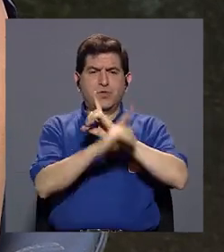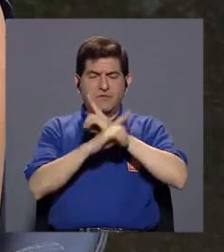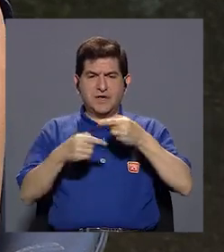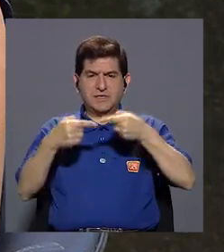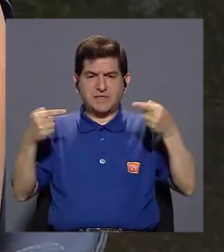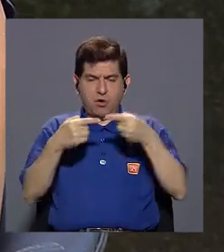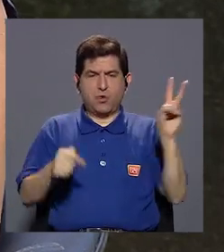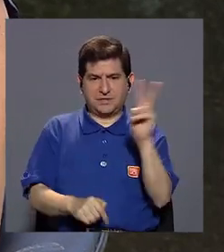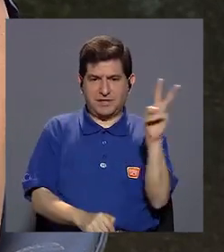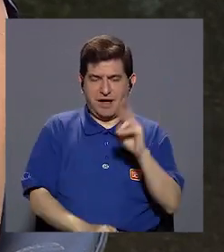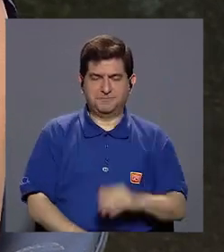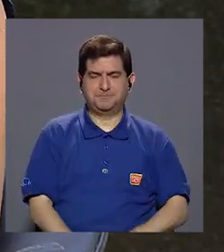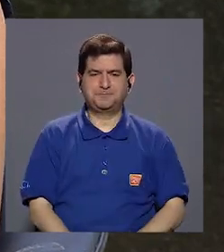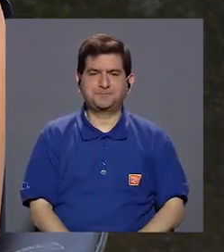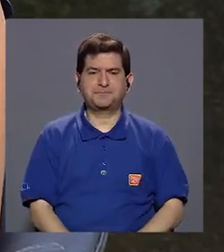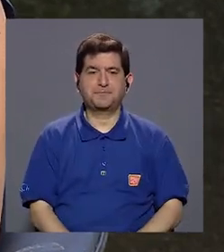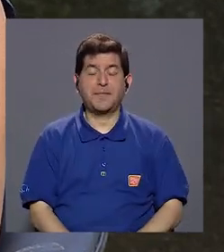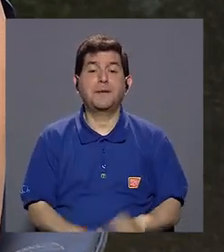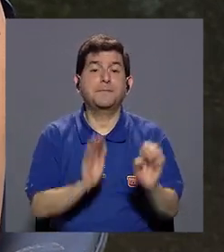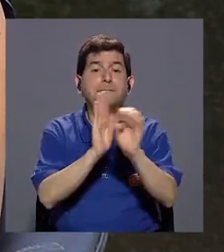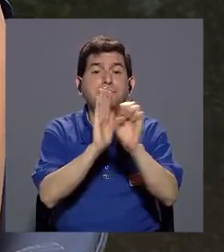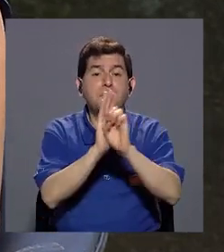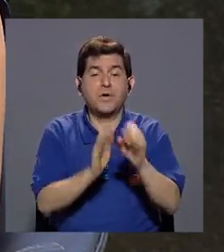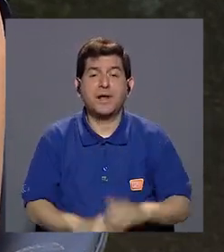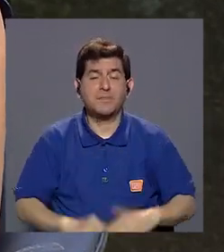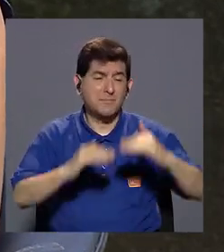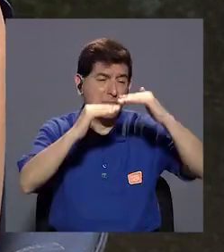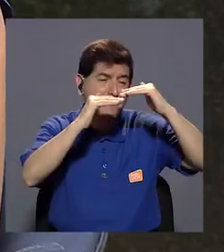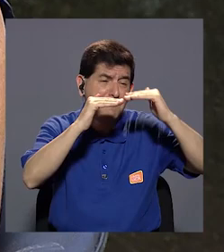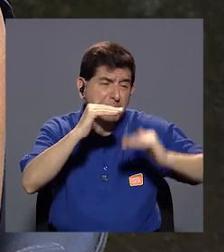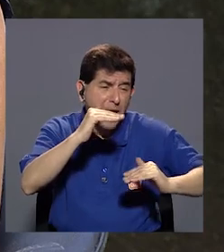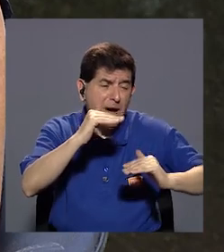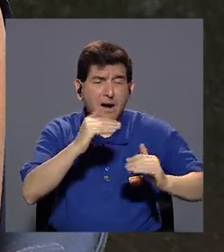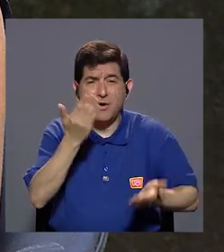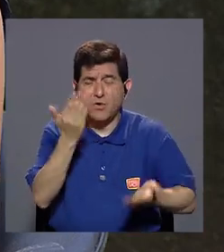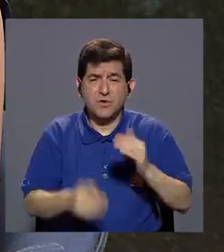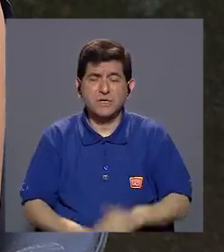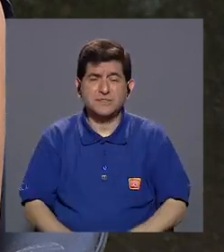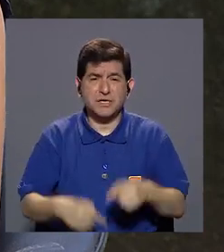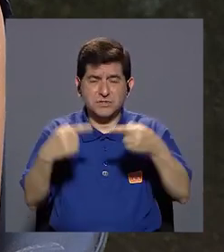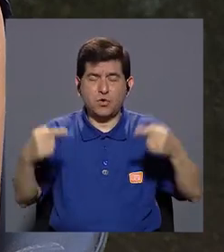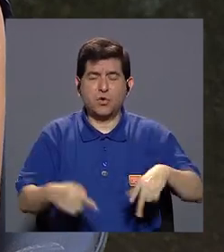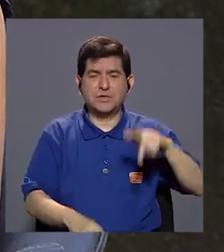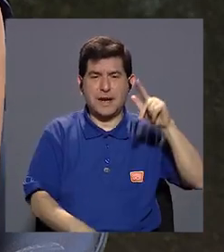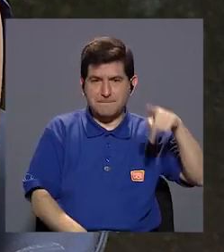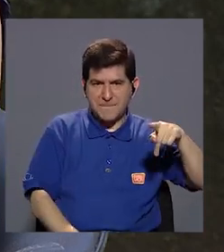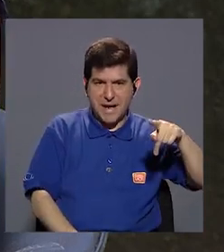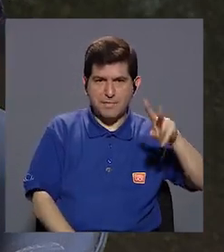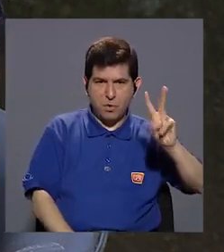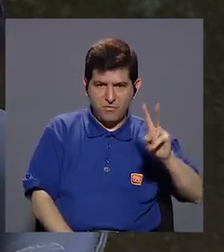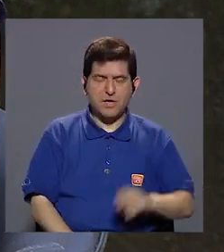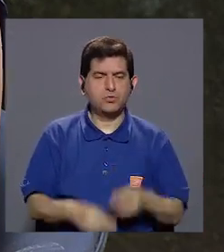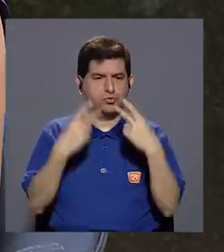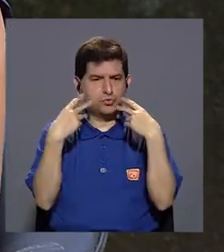defensas contra esos virus. Entonces, si por ejemplo está bajo con contra parvovirus, vacunamos inmediatamente